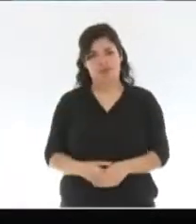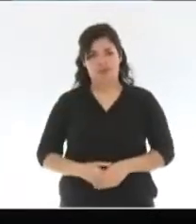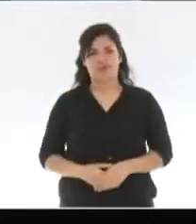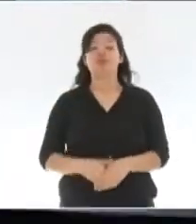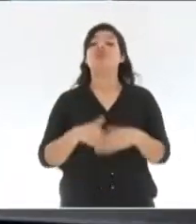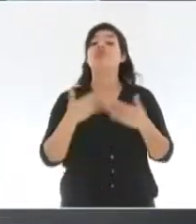de Agustín.